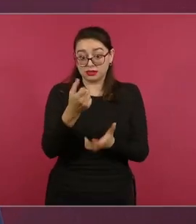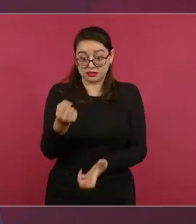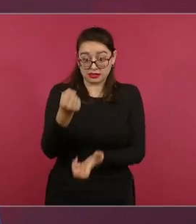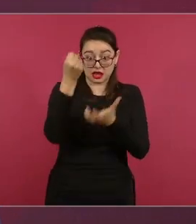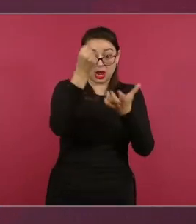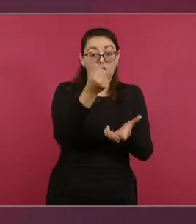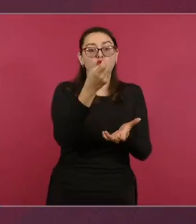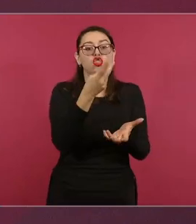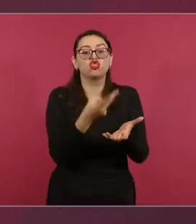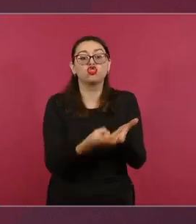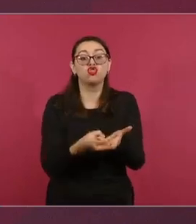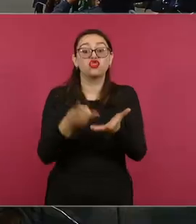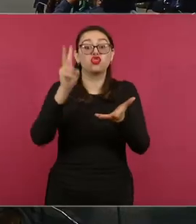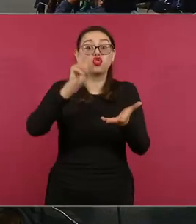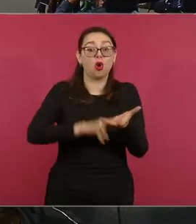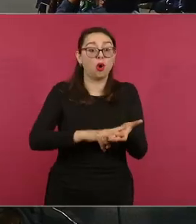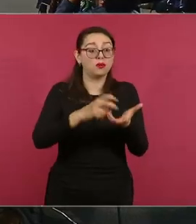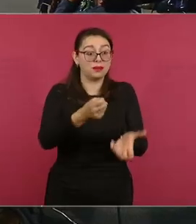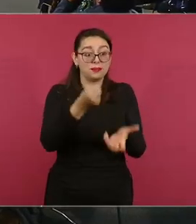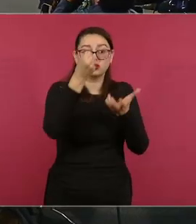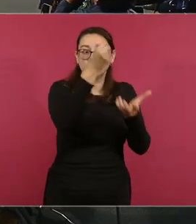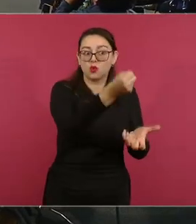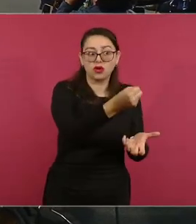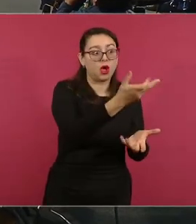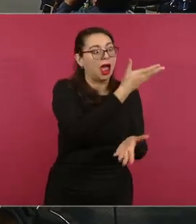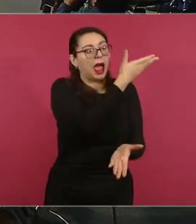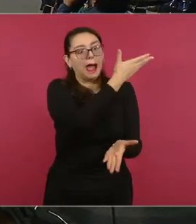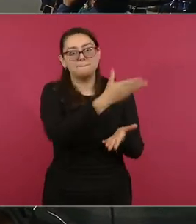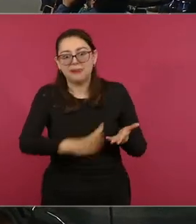no les afecta a los trabajadores